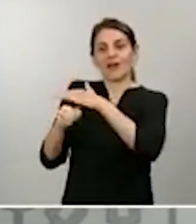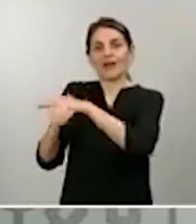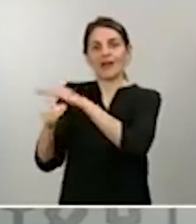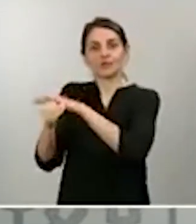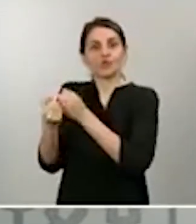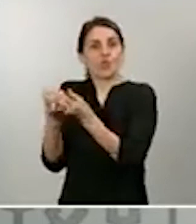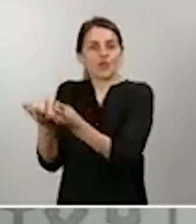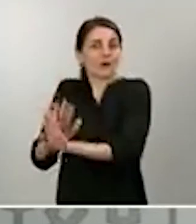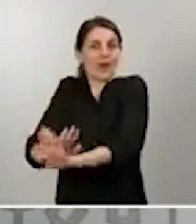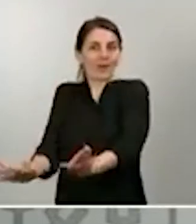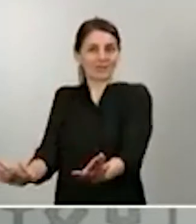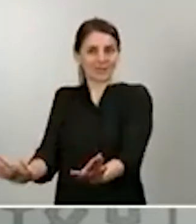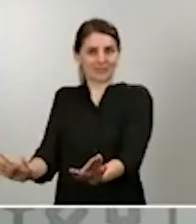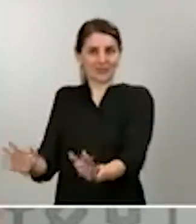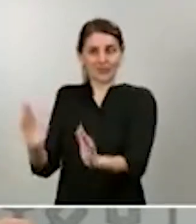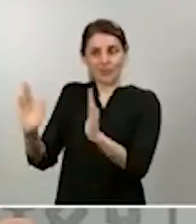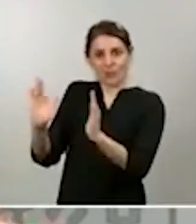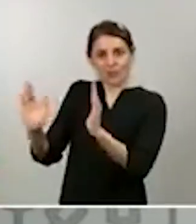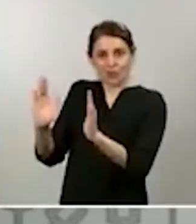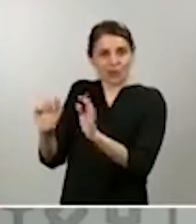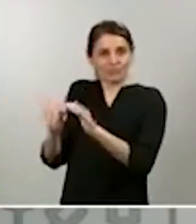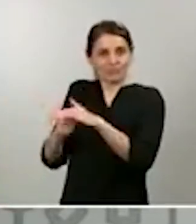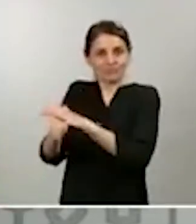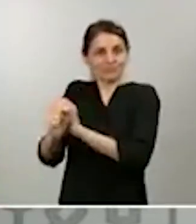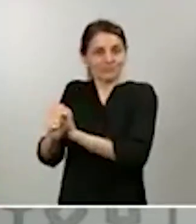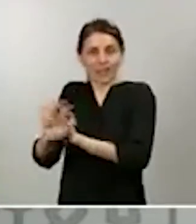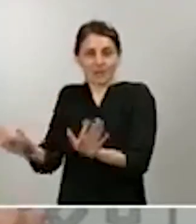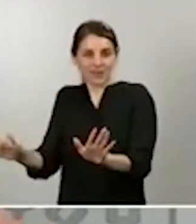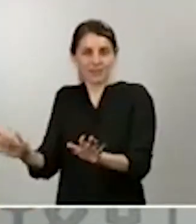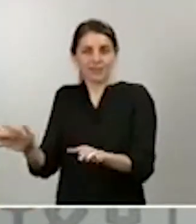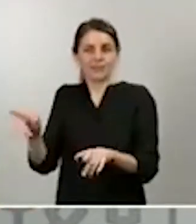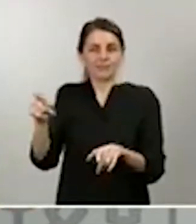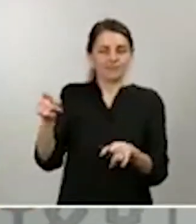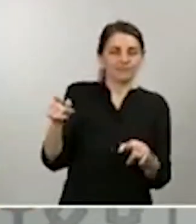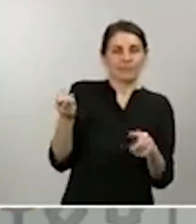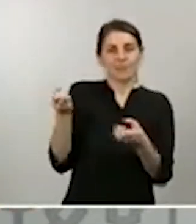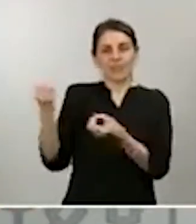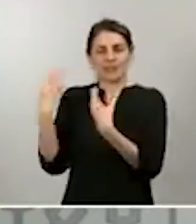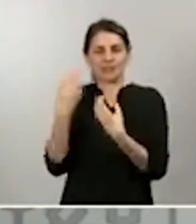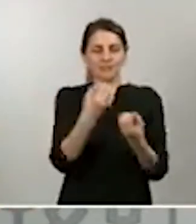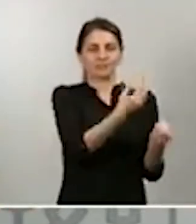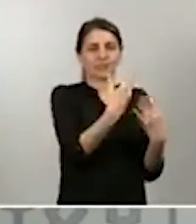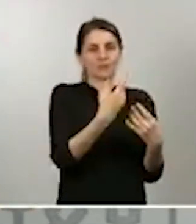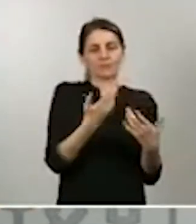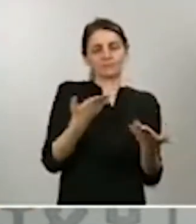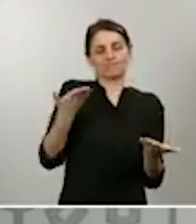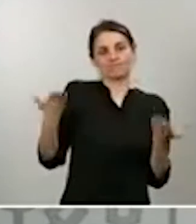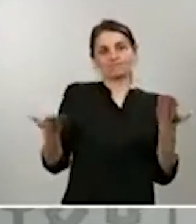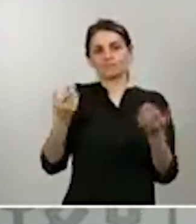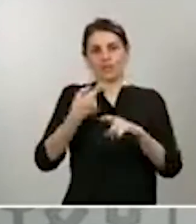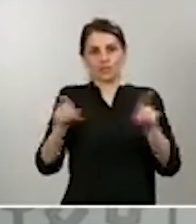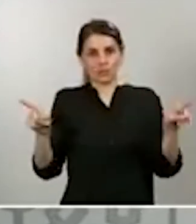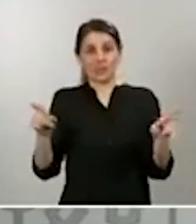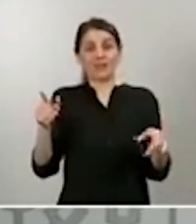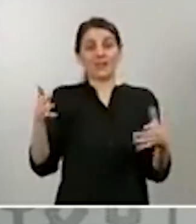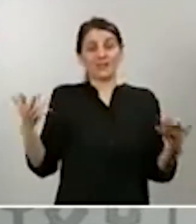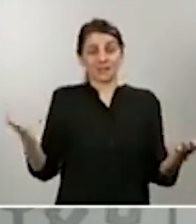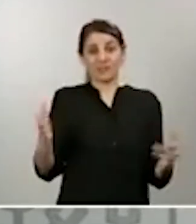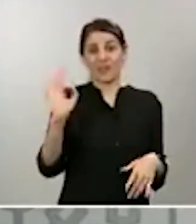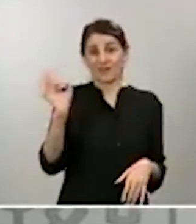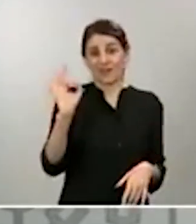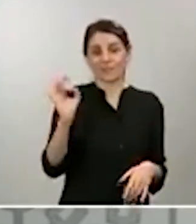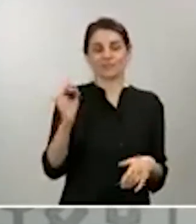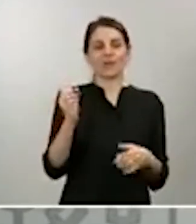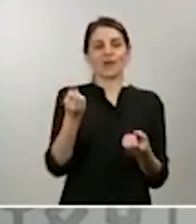momento en la UCI. En cualquier caso estamos teniendo cada vez mejor una notificación individualizada de casos y cuando